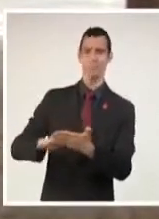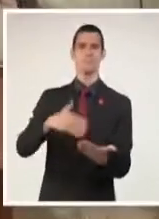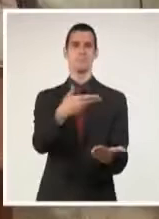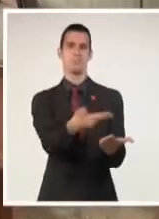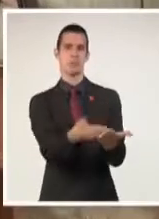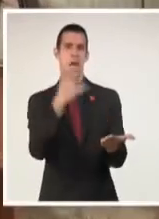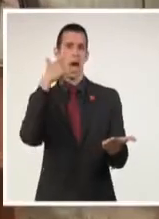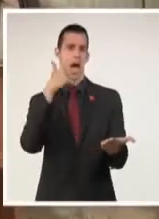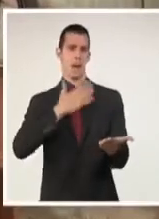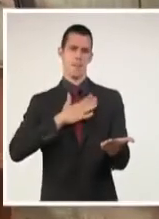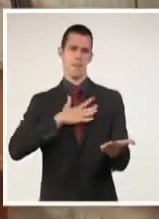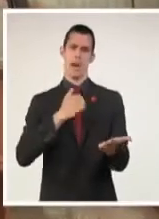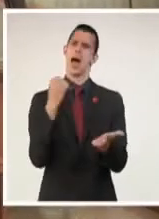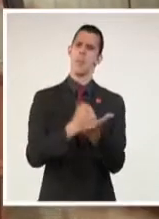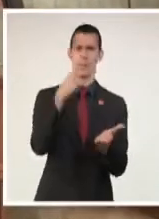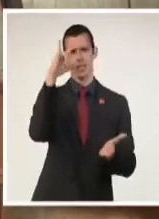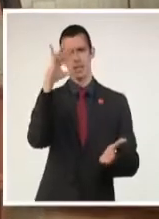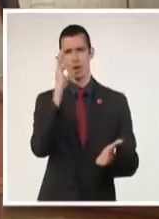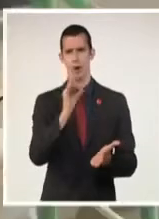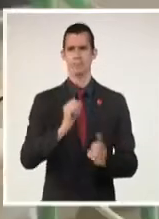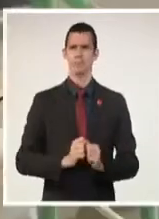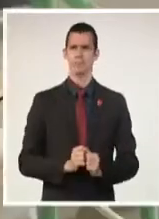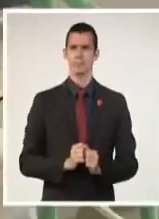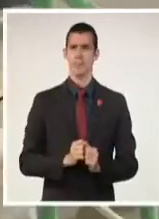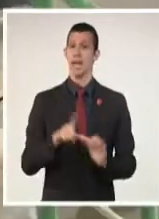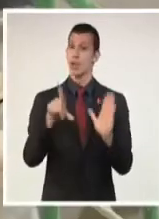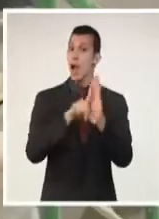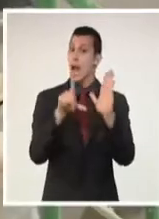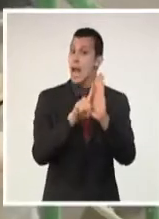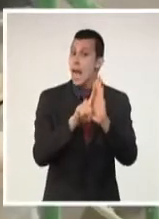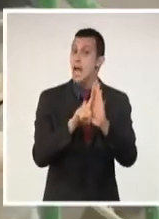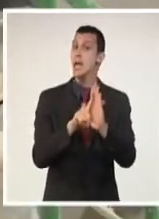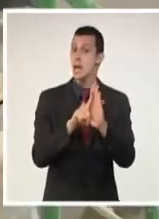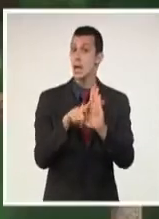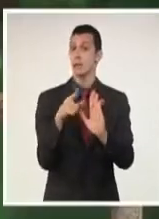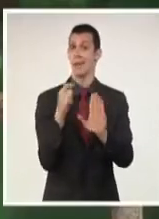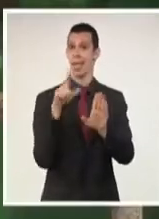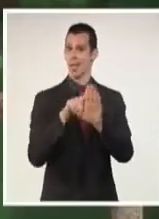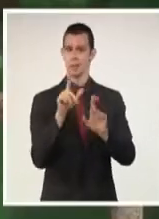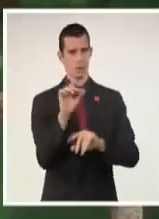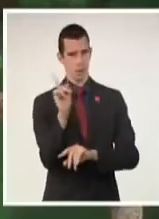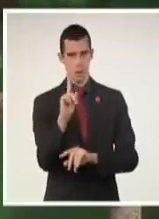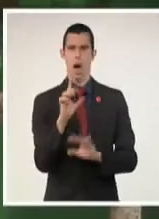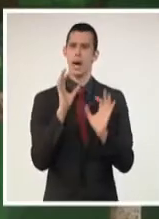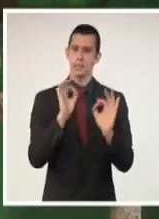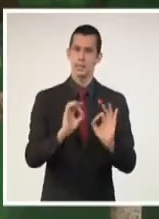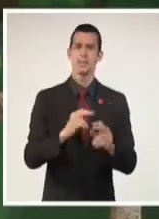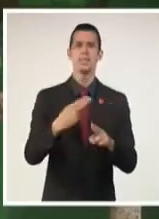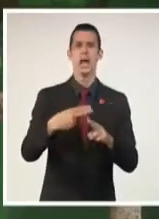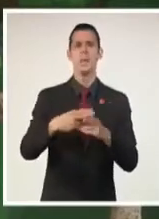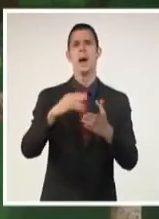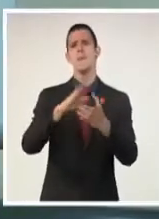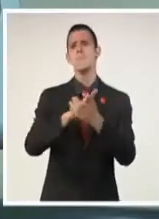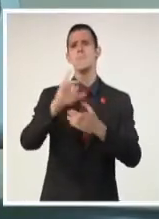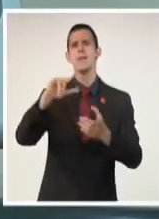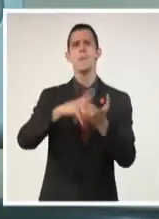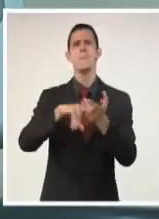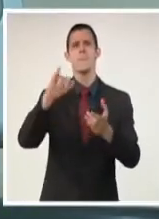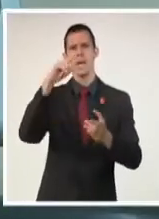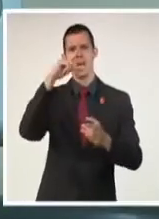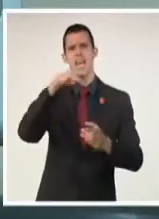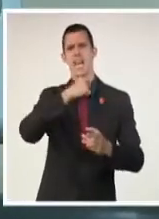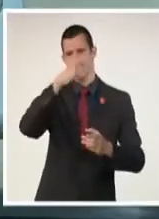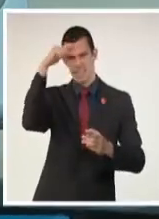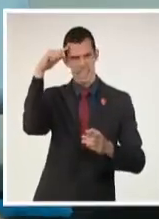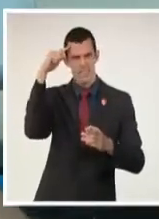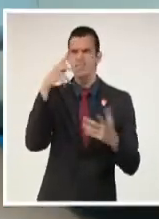Constitución en 2019. Expertos y dirigentes aseguran que las MIPIMES son una oportunidad de aprovechar el talento y la